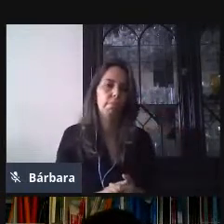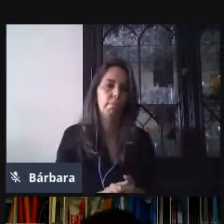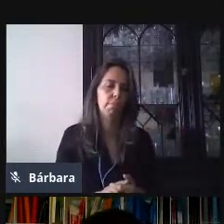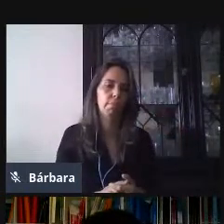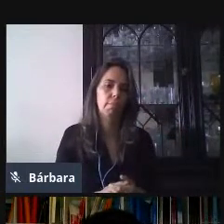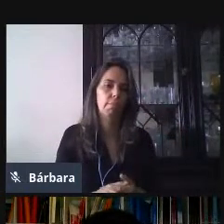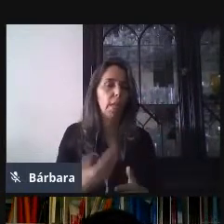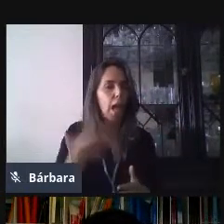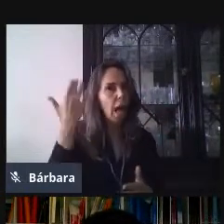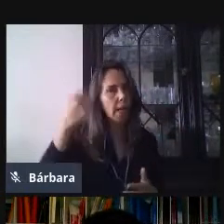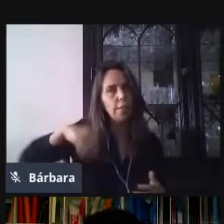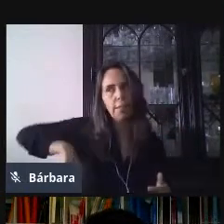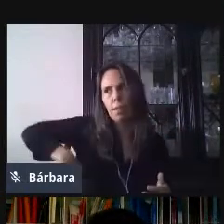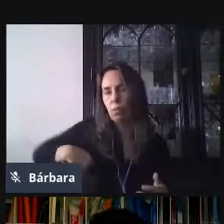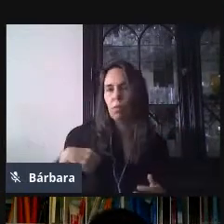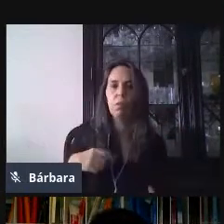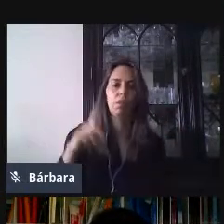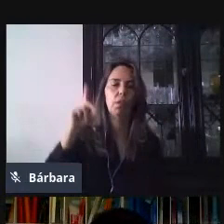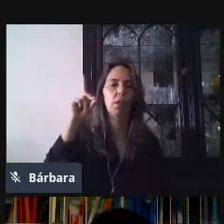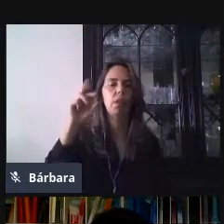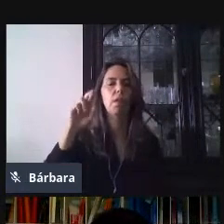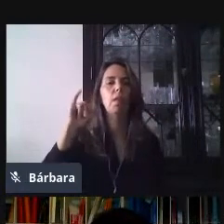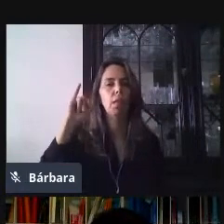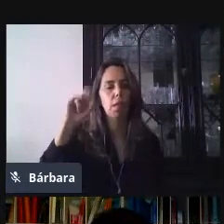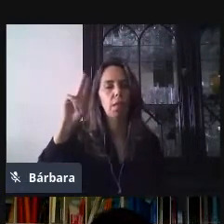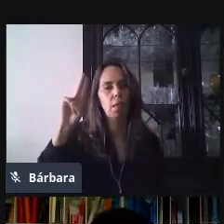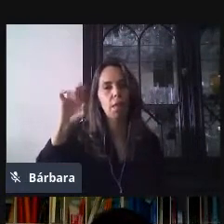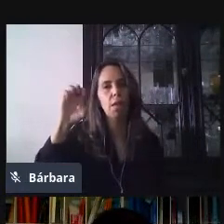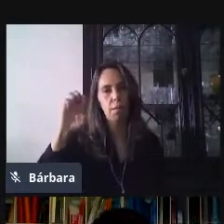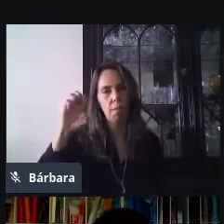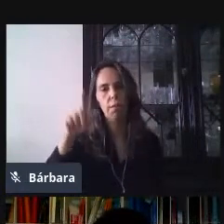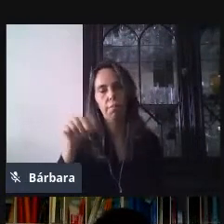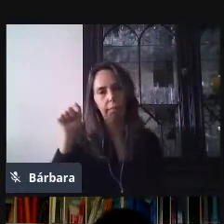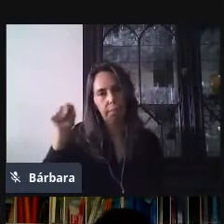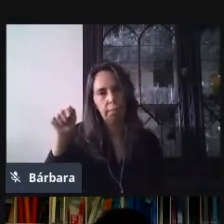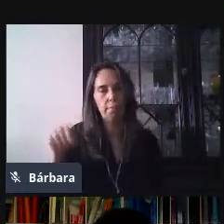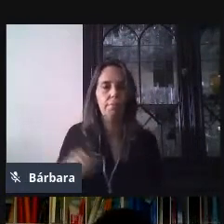Voy a seleccionar el color rojo, que era la respuesta que yo había colocado ahí.